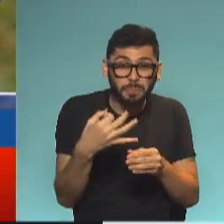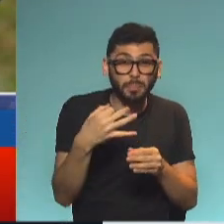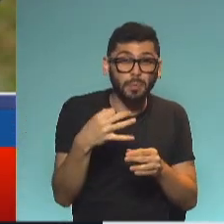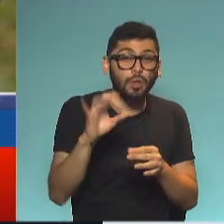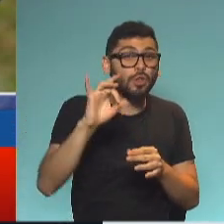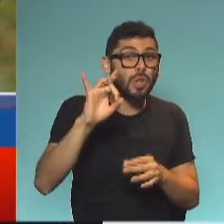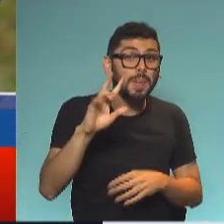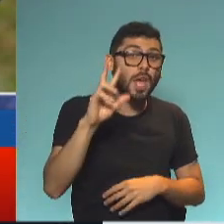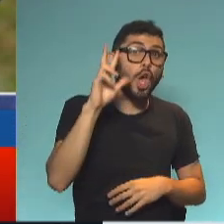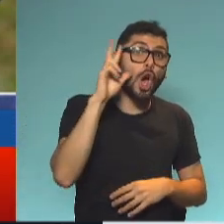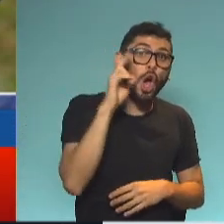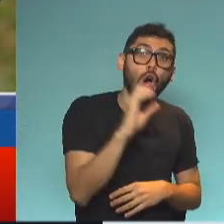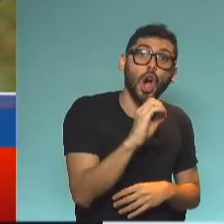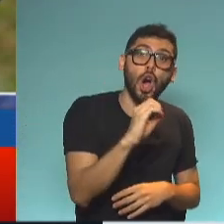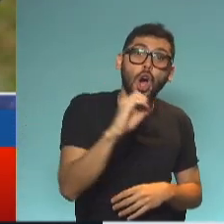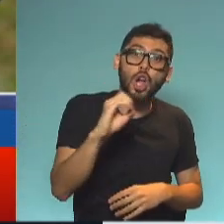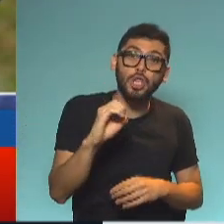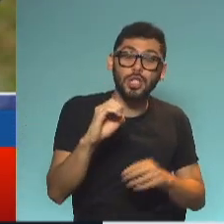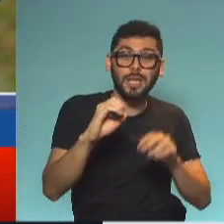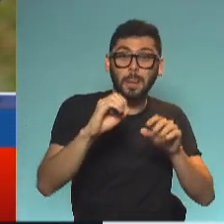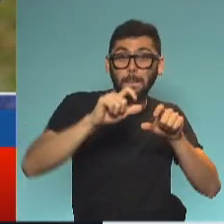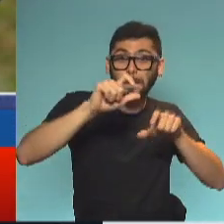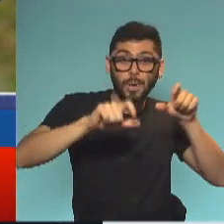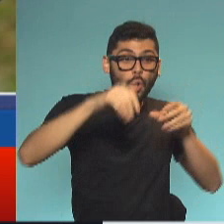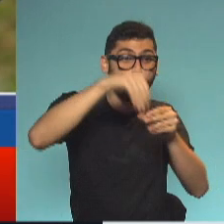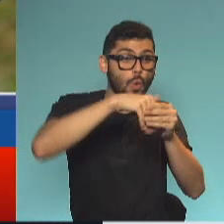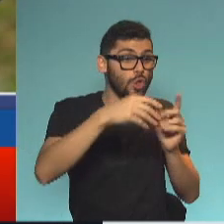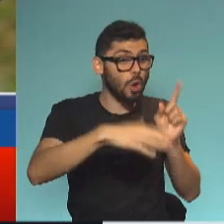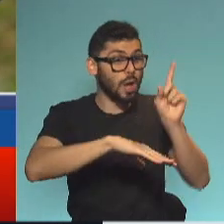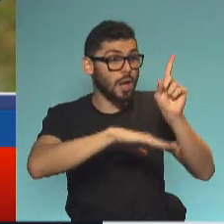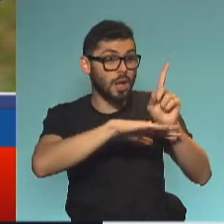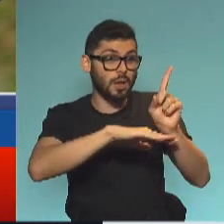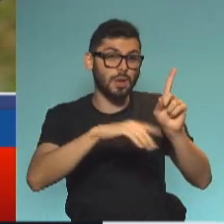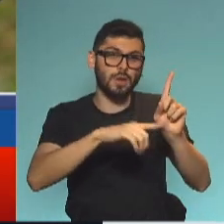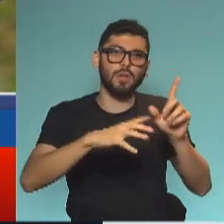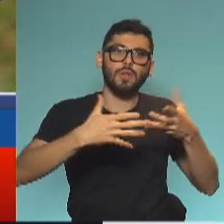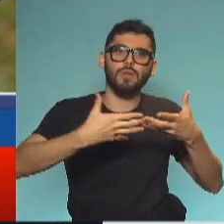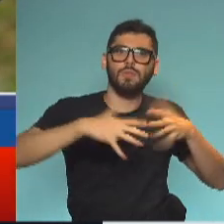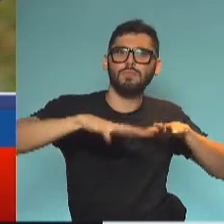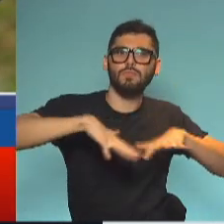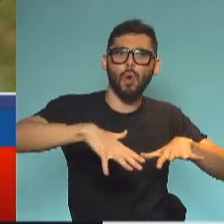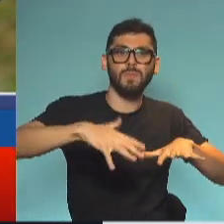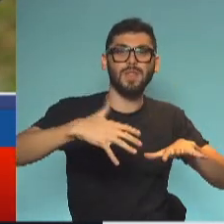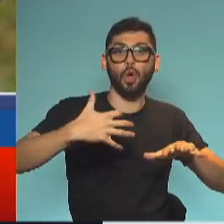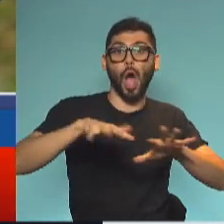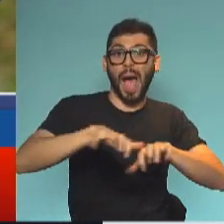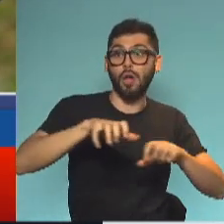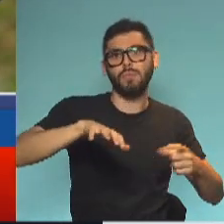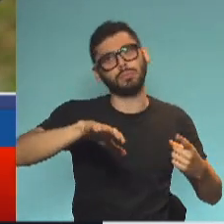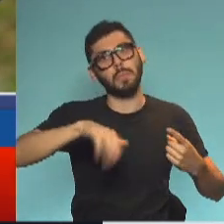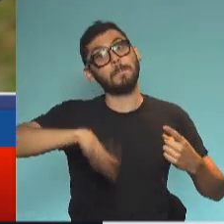eligieron al líder del movimiento agrario que más confronta con el gobierno.